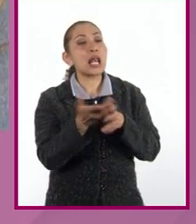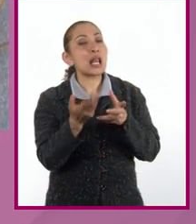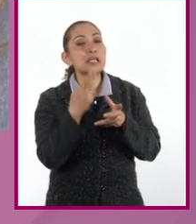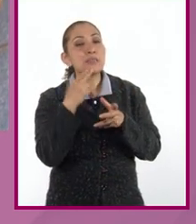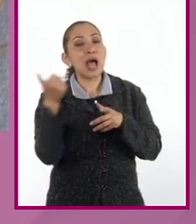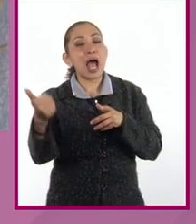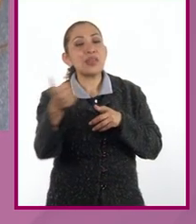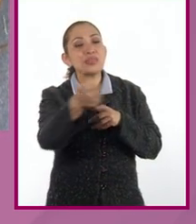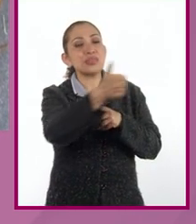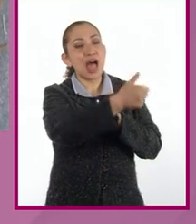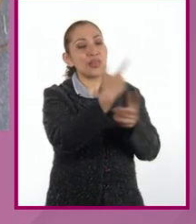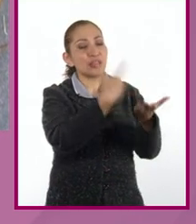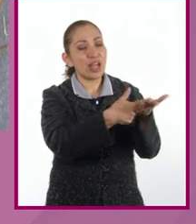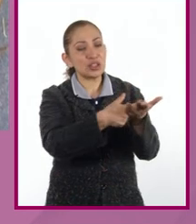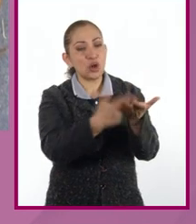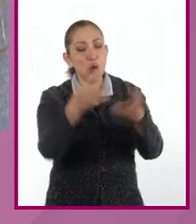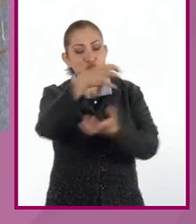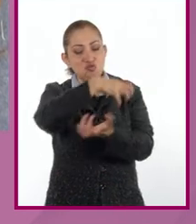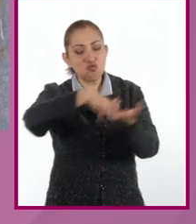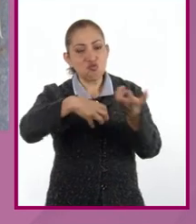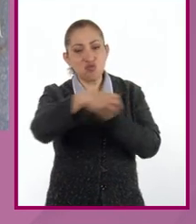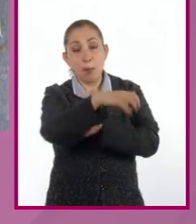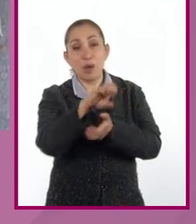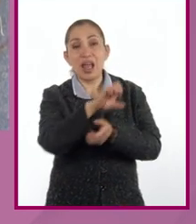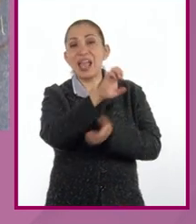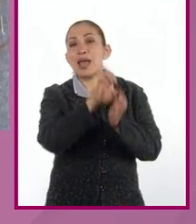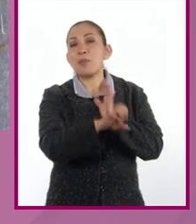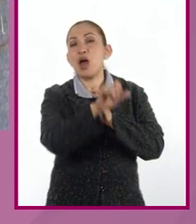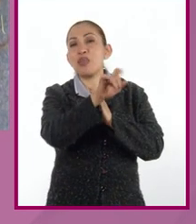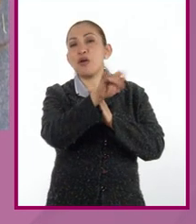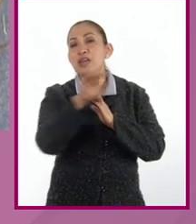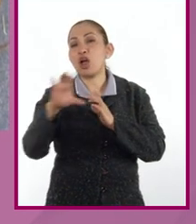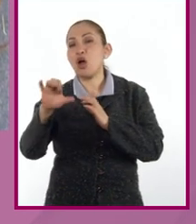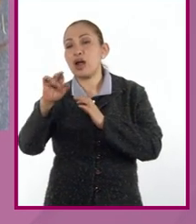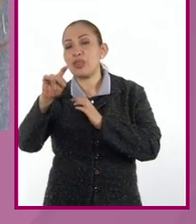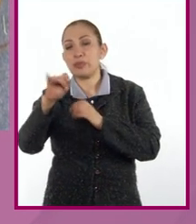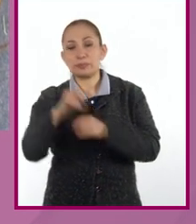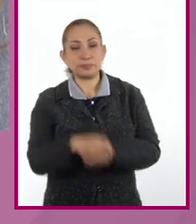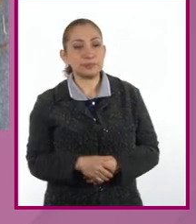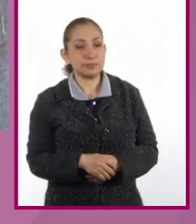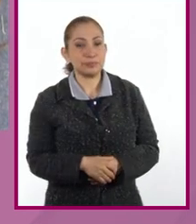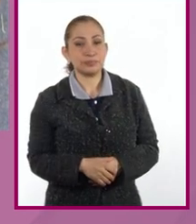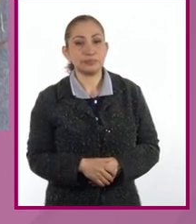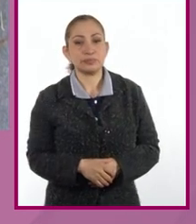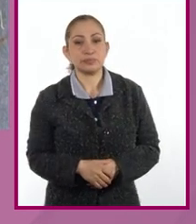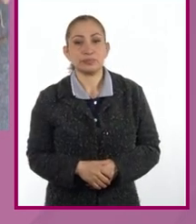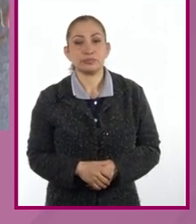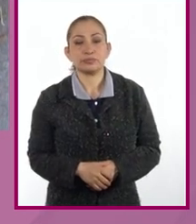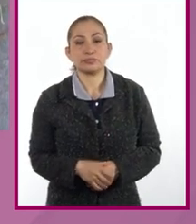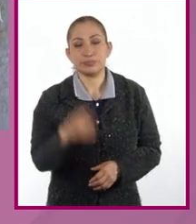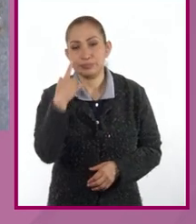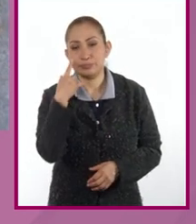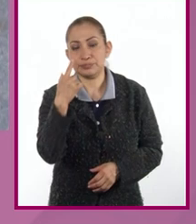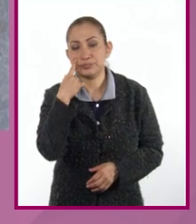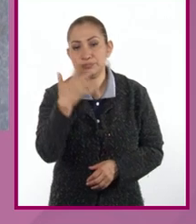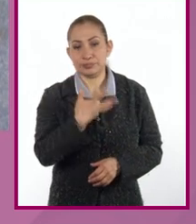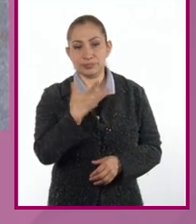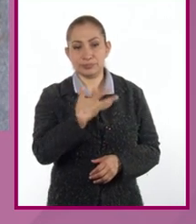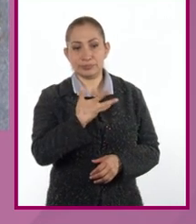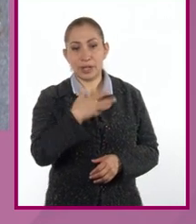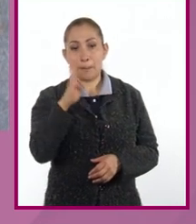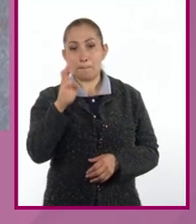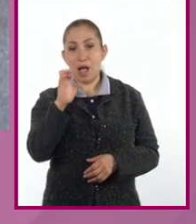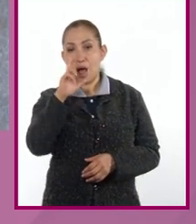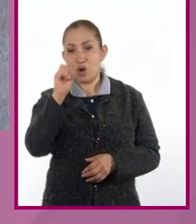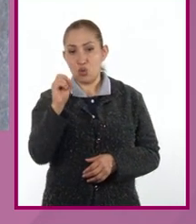de cada uno de ellos dentro de la mezcla? O sea, por ejemplo, en el adobe y en el concreto. Claro. Mira, prácticamente teniendo, por ejemplo, este